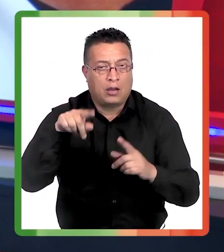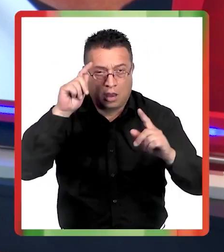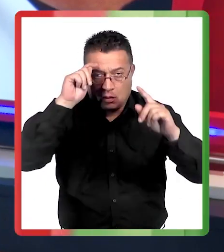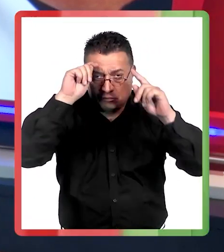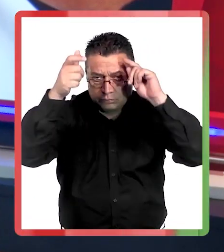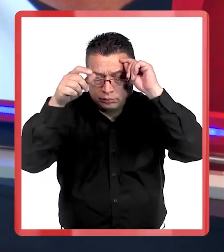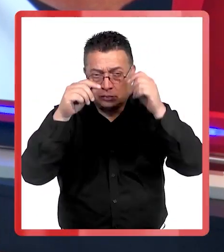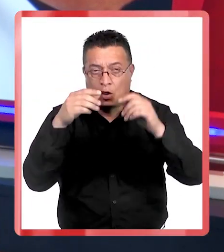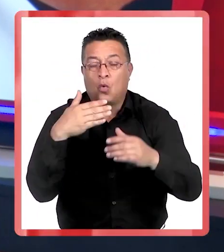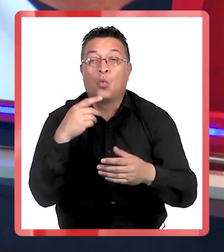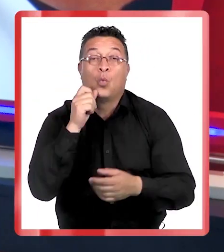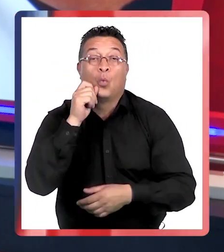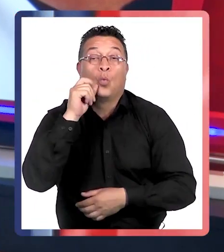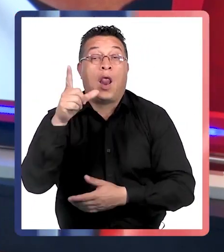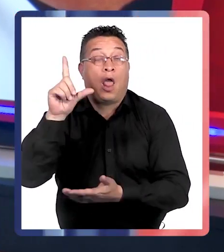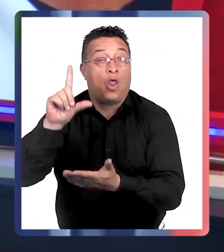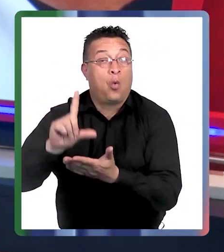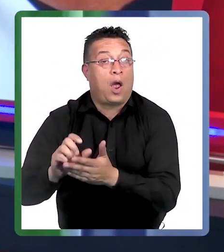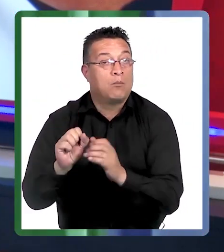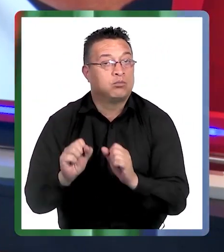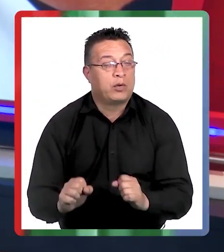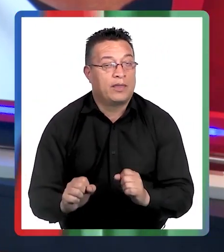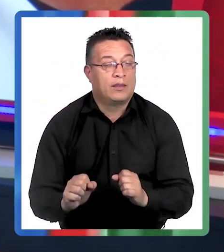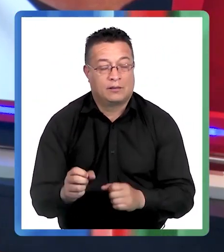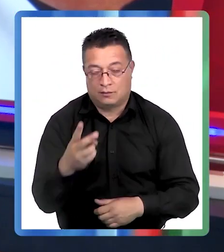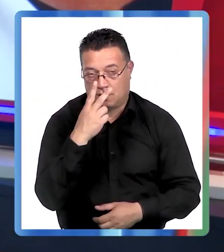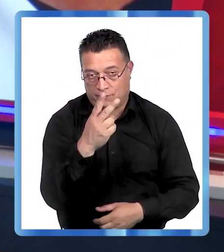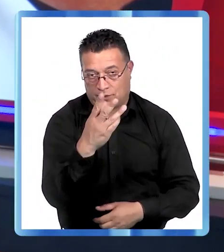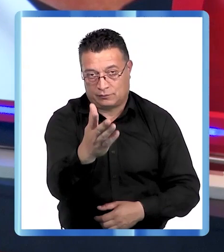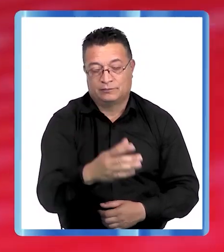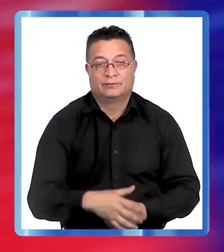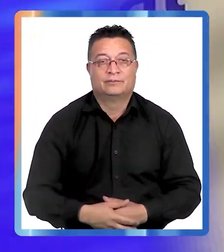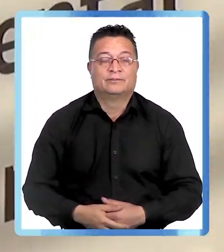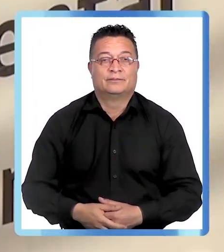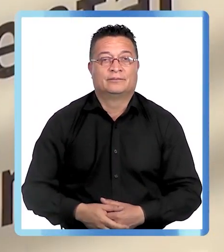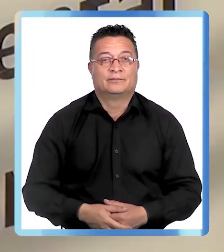sobre en qué recinto podría emplazarse. BTV con la nota.